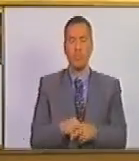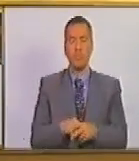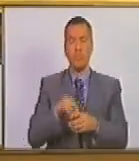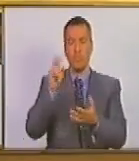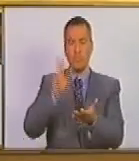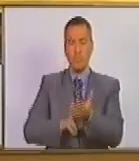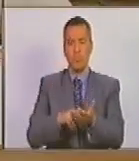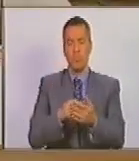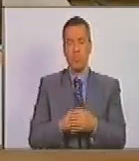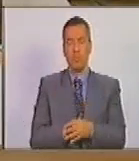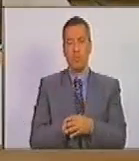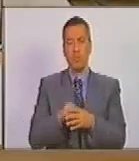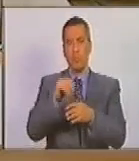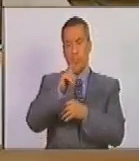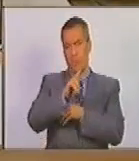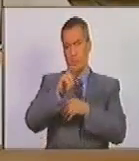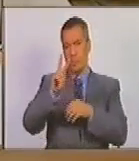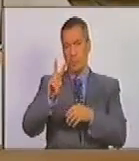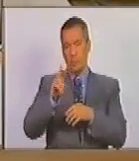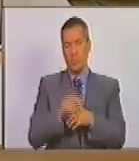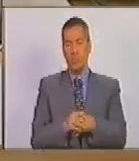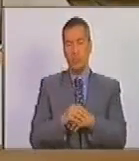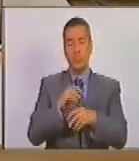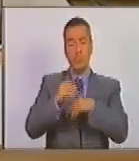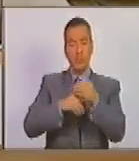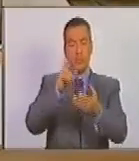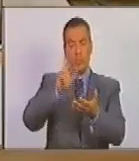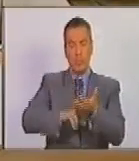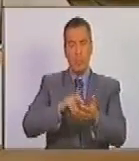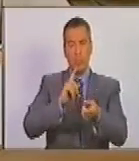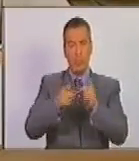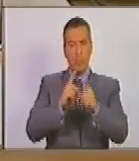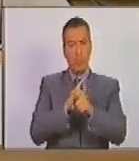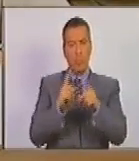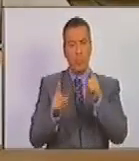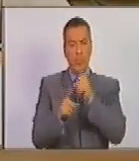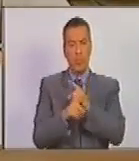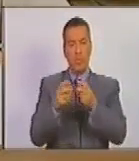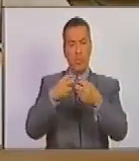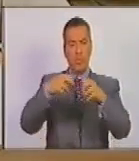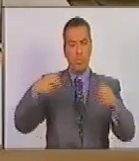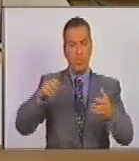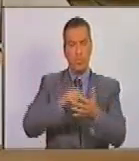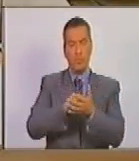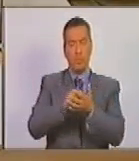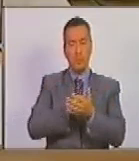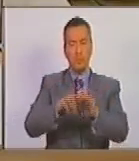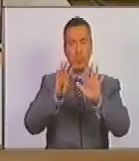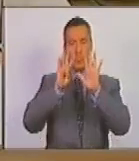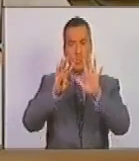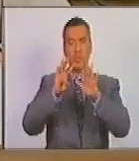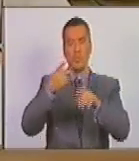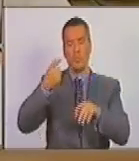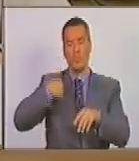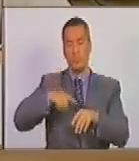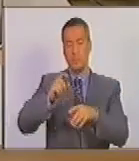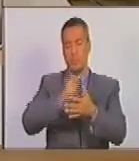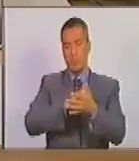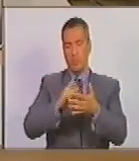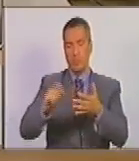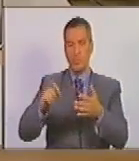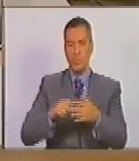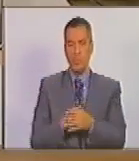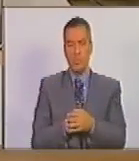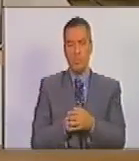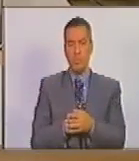Aprobado. Siguiente. Dicísimo segundo. Se propone aprobar con modificación el contenido del artículo 9, el cual queda redactado en los